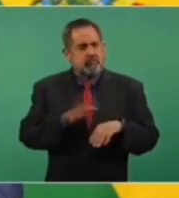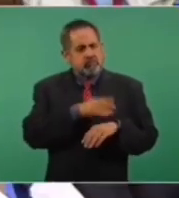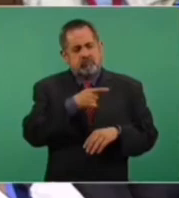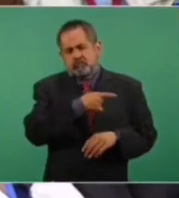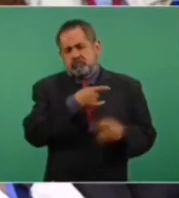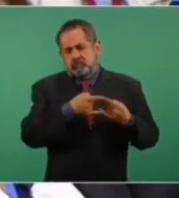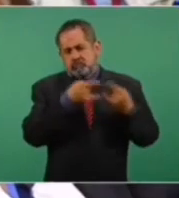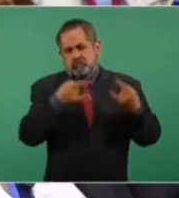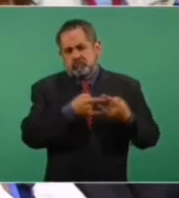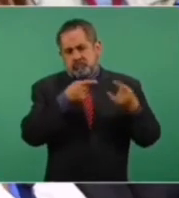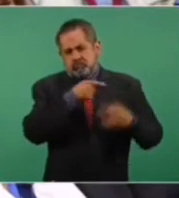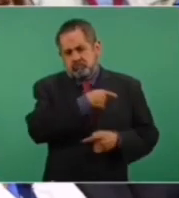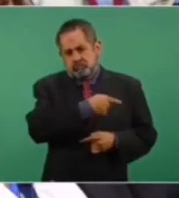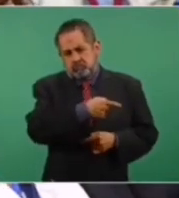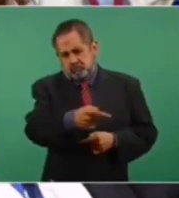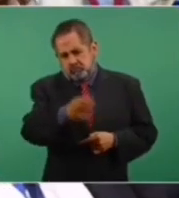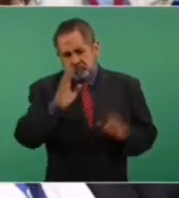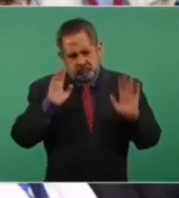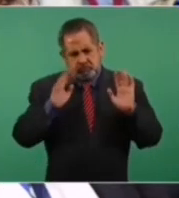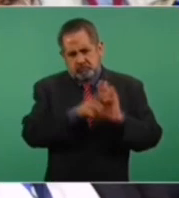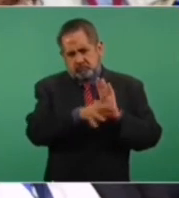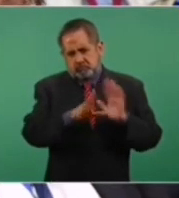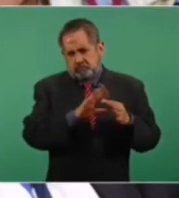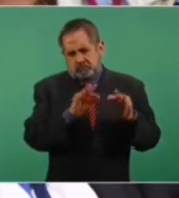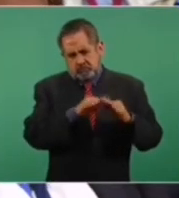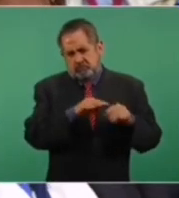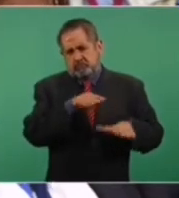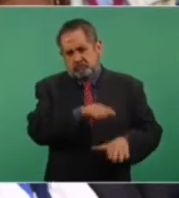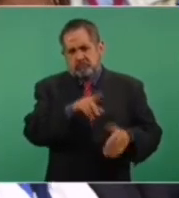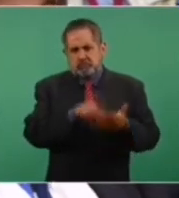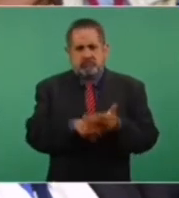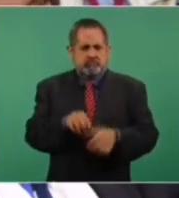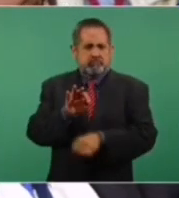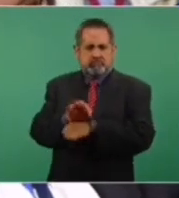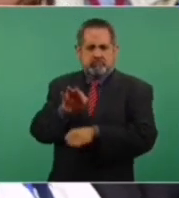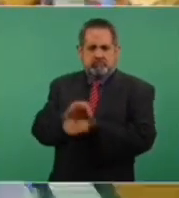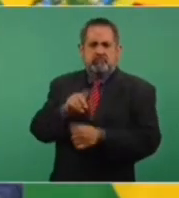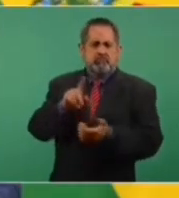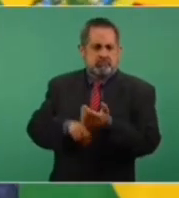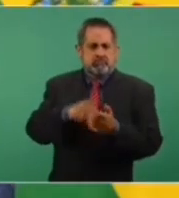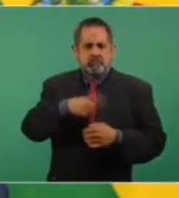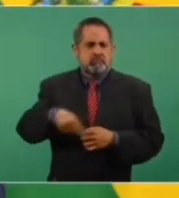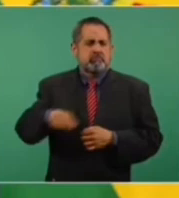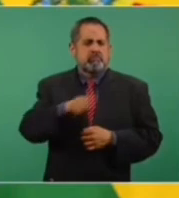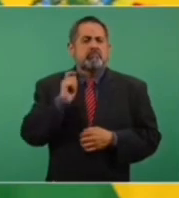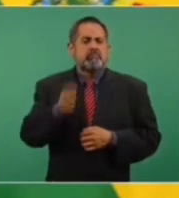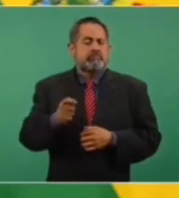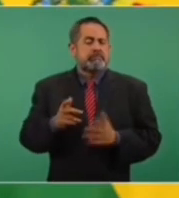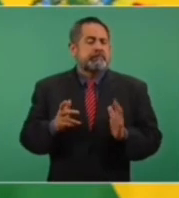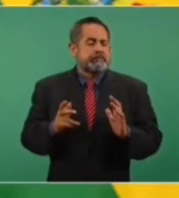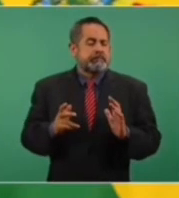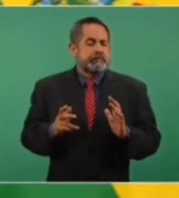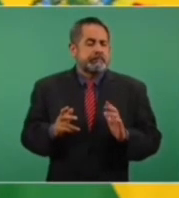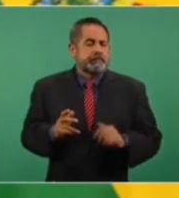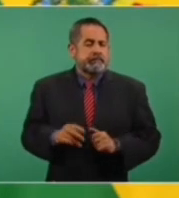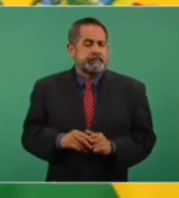ha significado ese periódico en la defensa de los